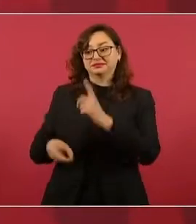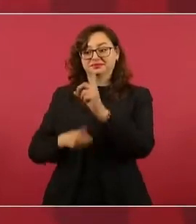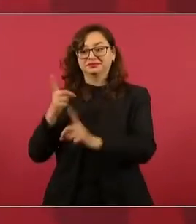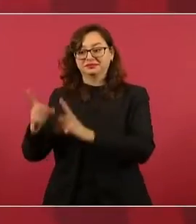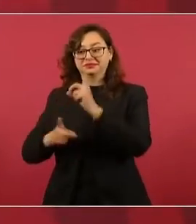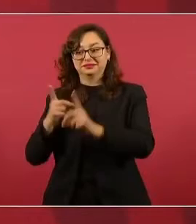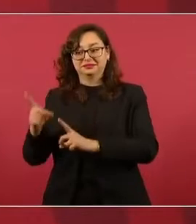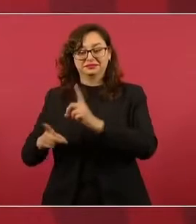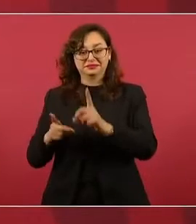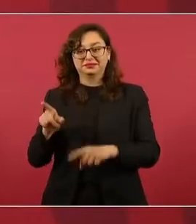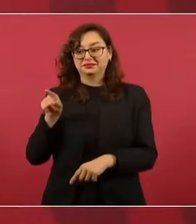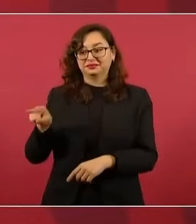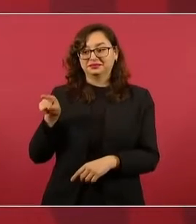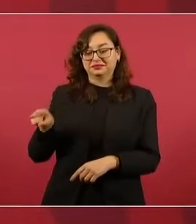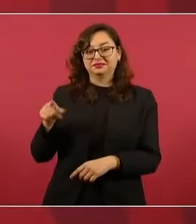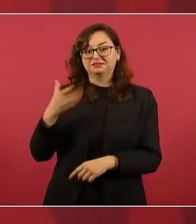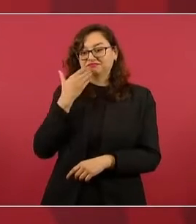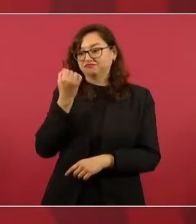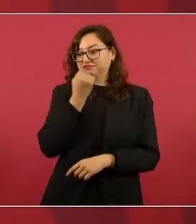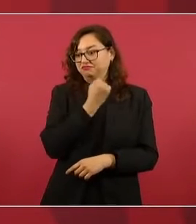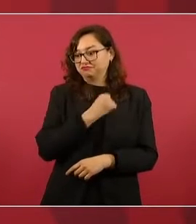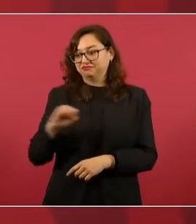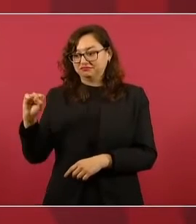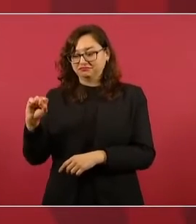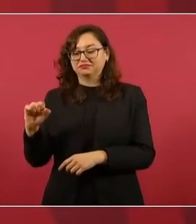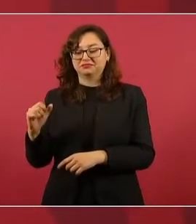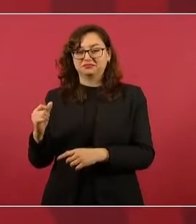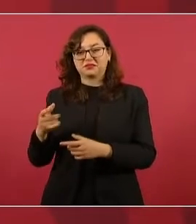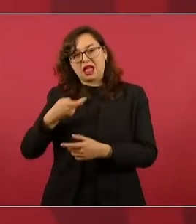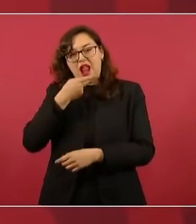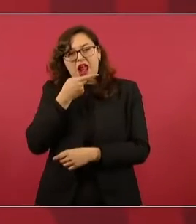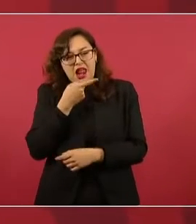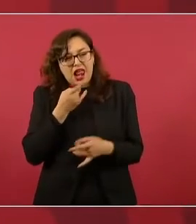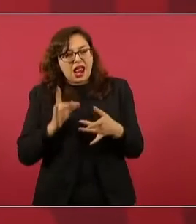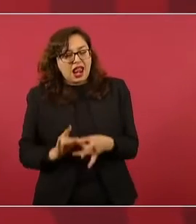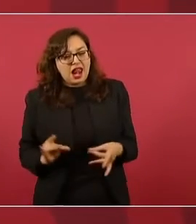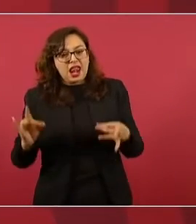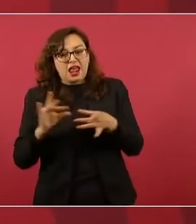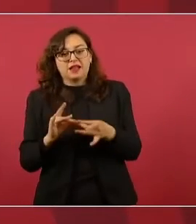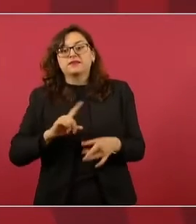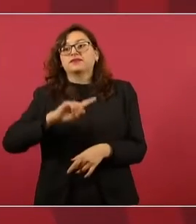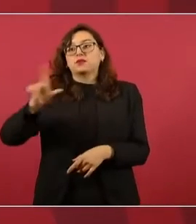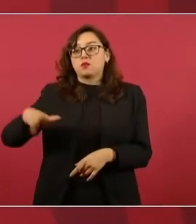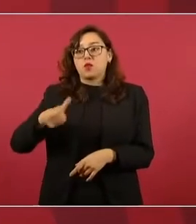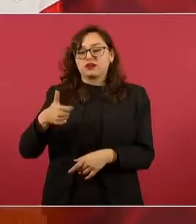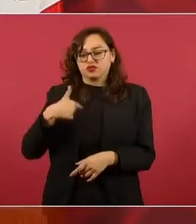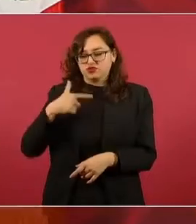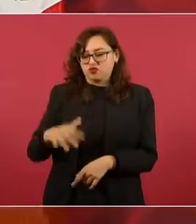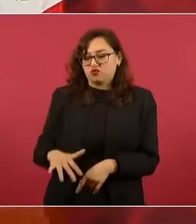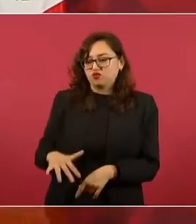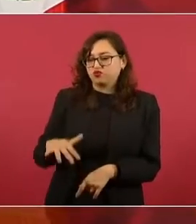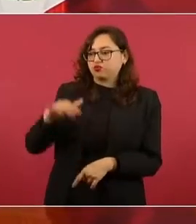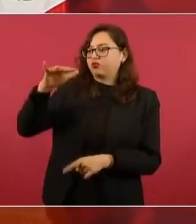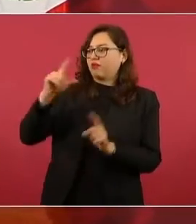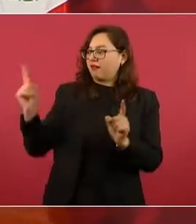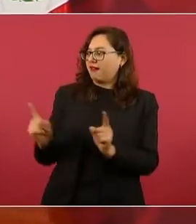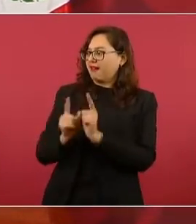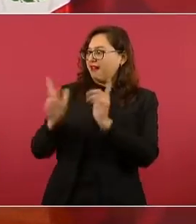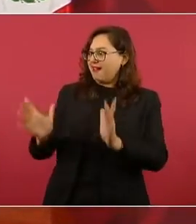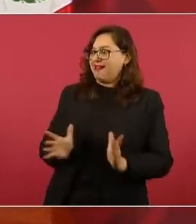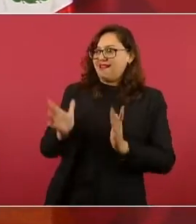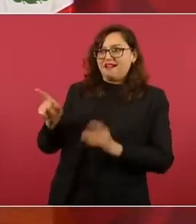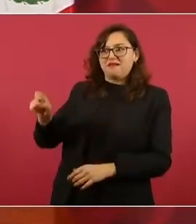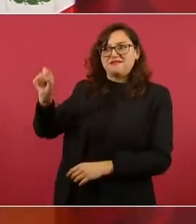al mago, ya grande, buen narrador, además